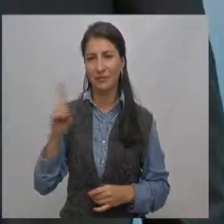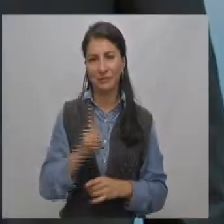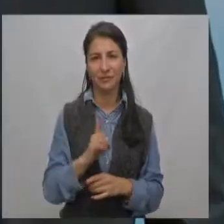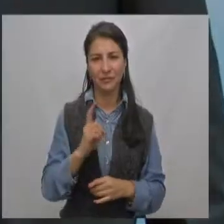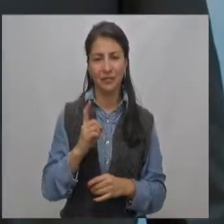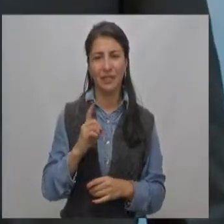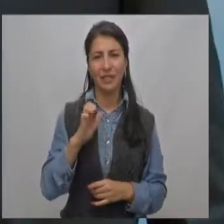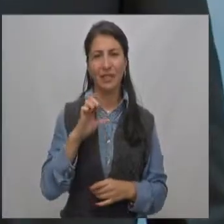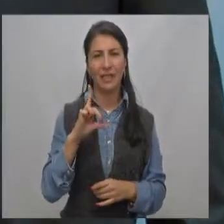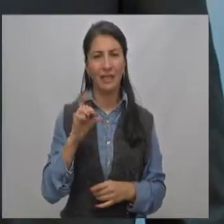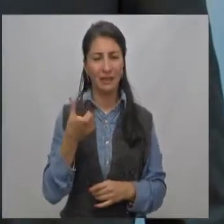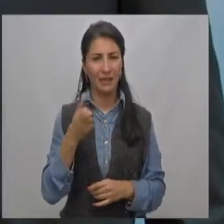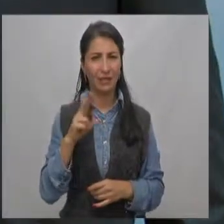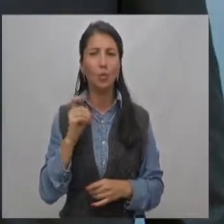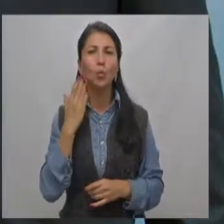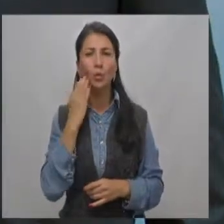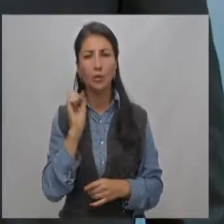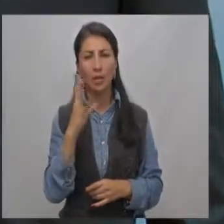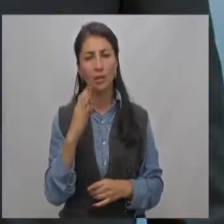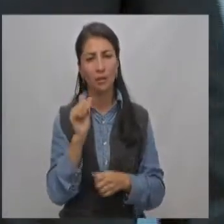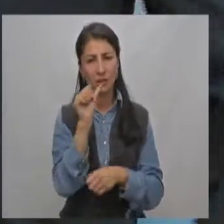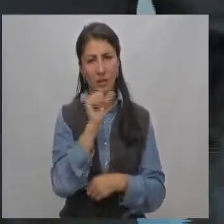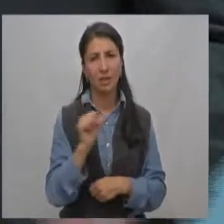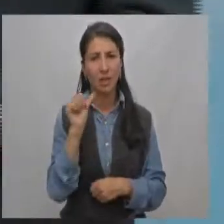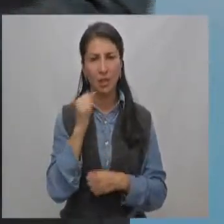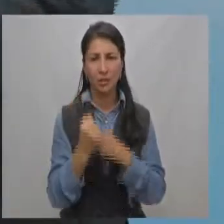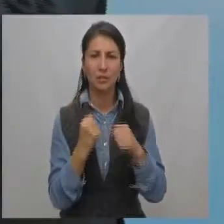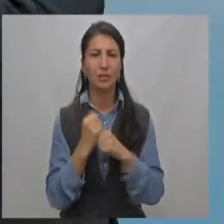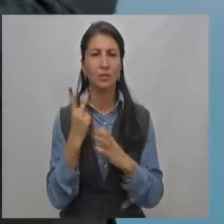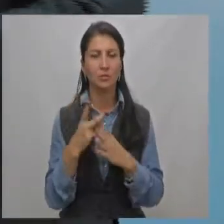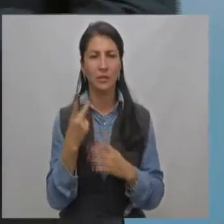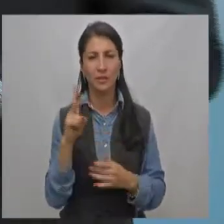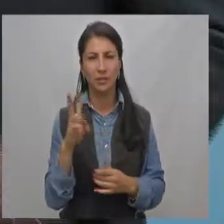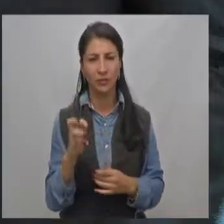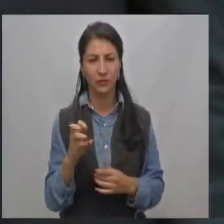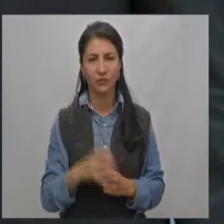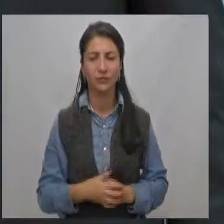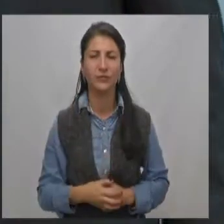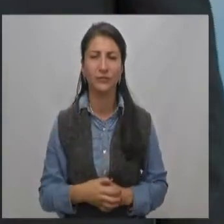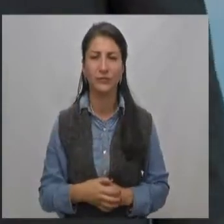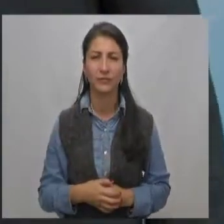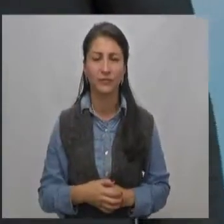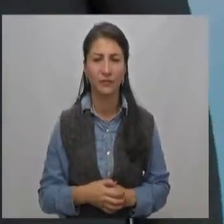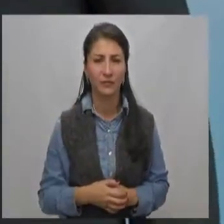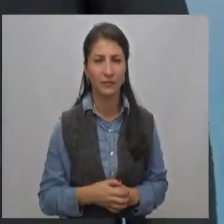cuentas del Contralor General de la República prevista para el 14 de agosto de 2018.